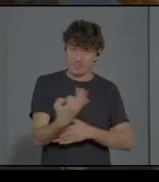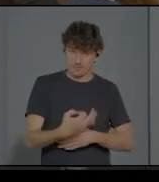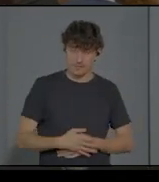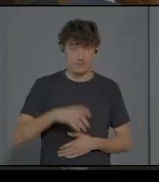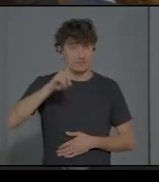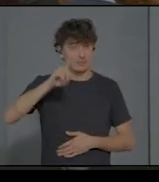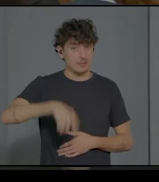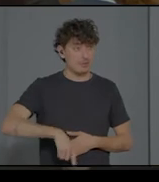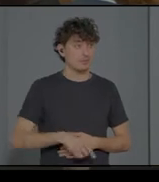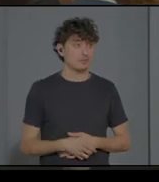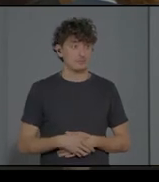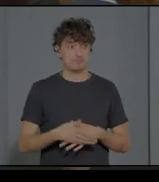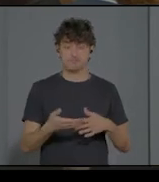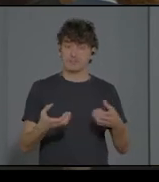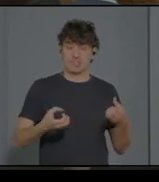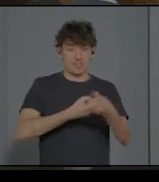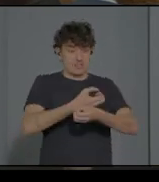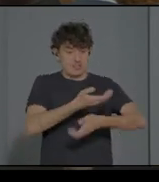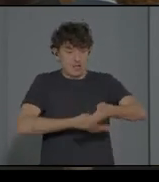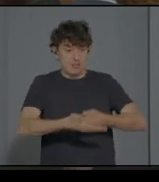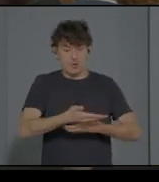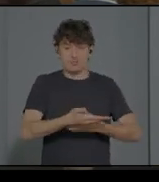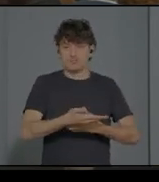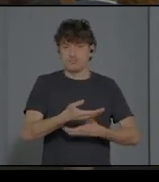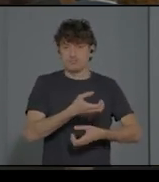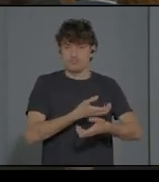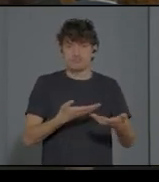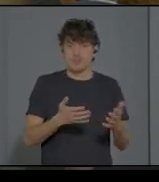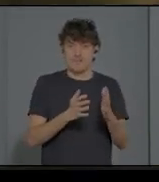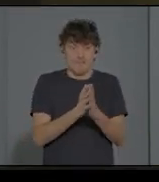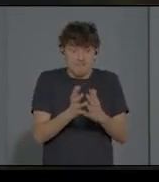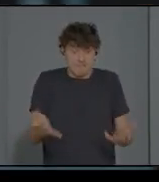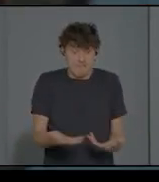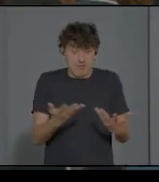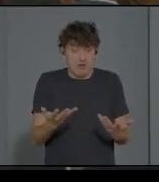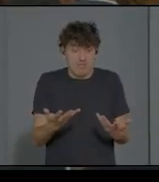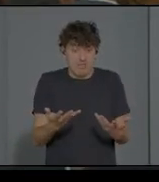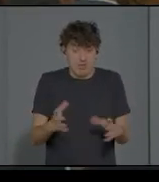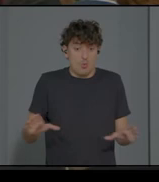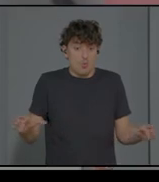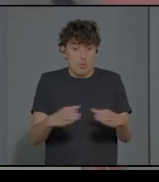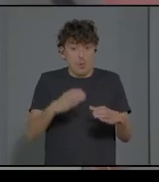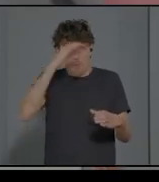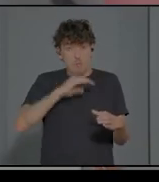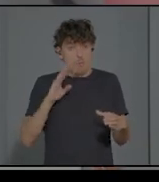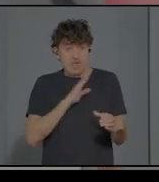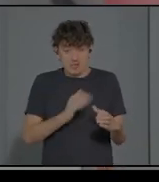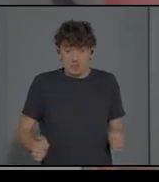cuando se crece. Por lo tanto, que favorece el crecimiento del estudio. Un grupo de padres que ha acompañado. Yo no soy favorable